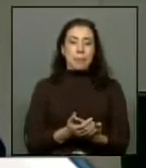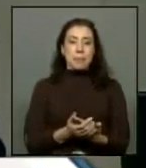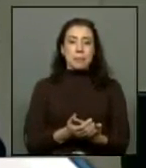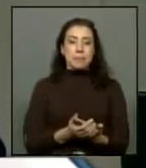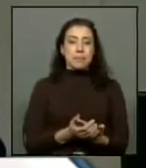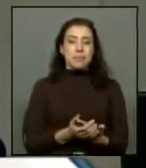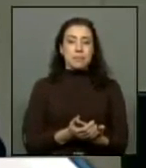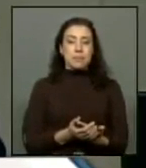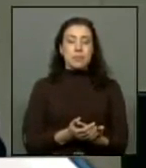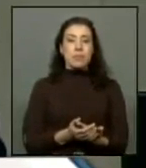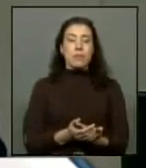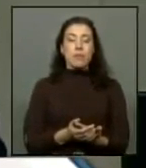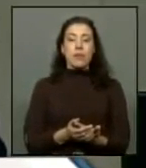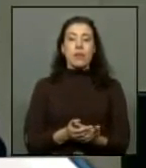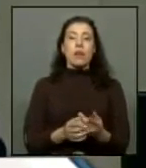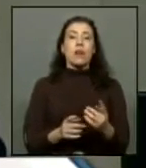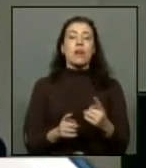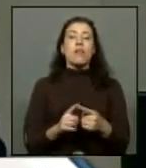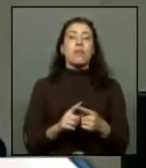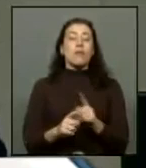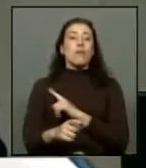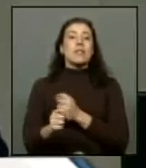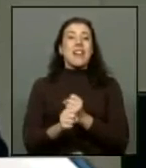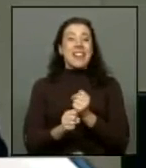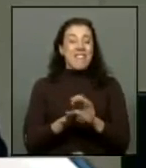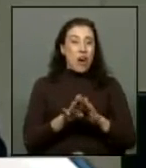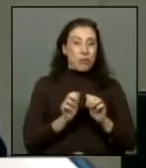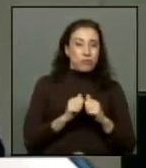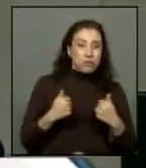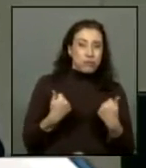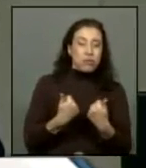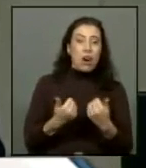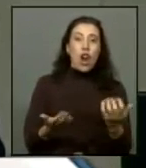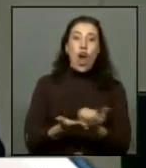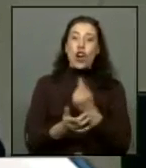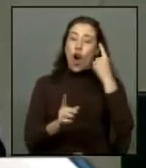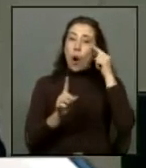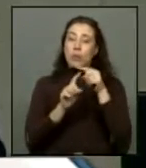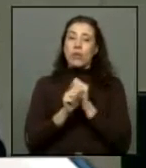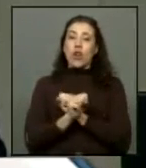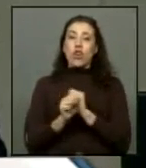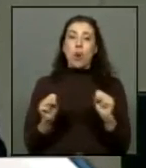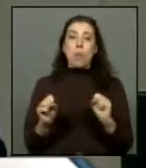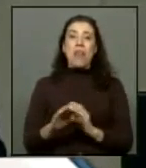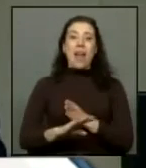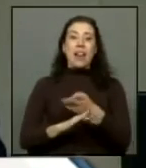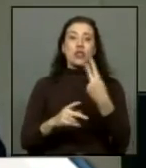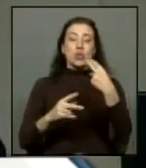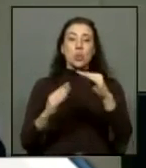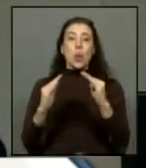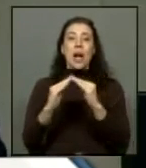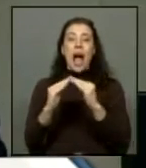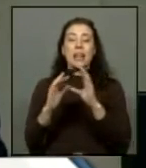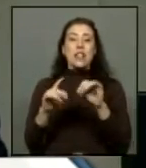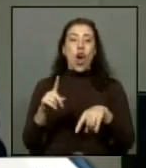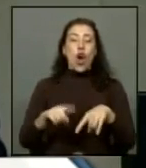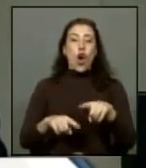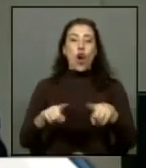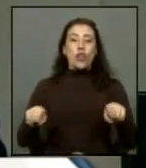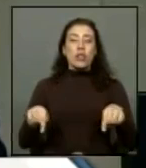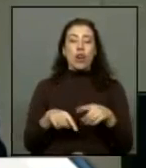mesas de trabajo hayan logrado en el fondo su objetivo y no puedan llegar a sus propias casas o a sus propios terrenos